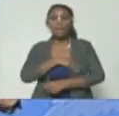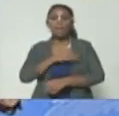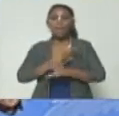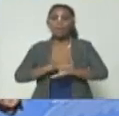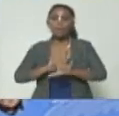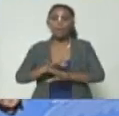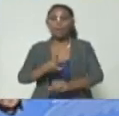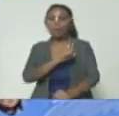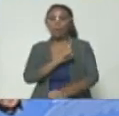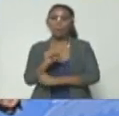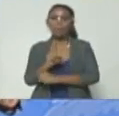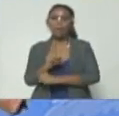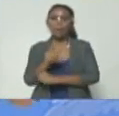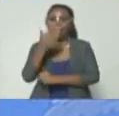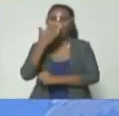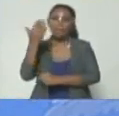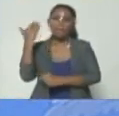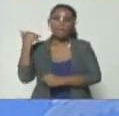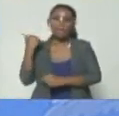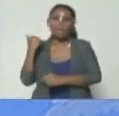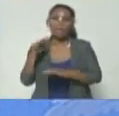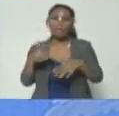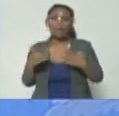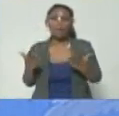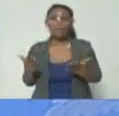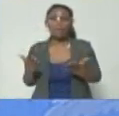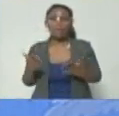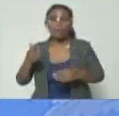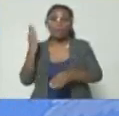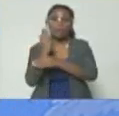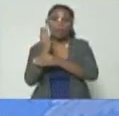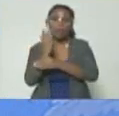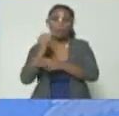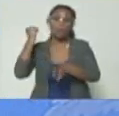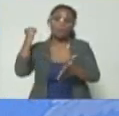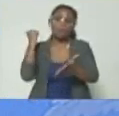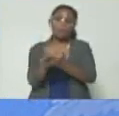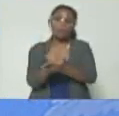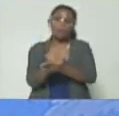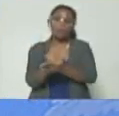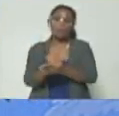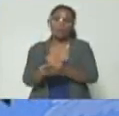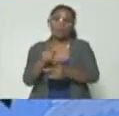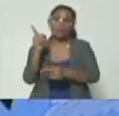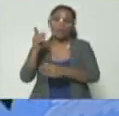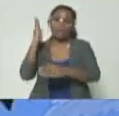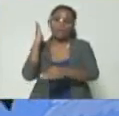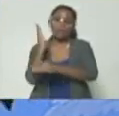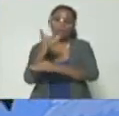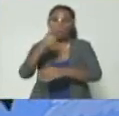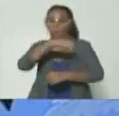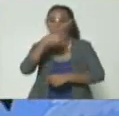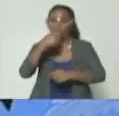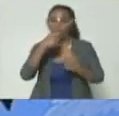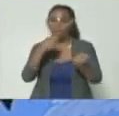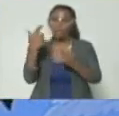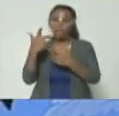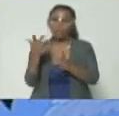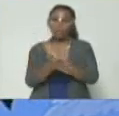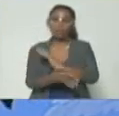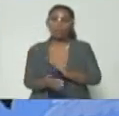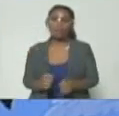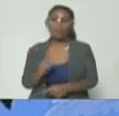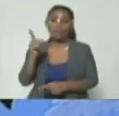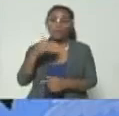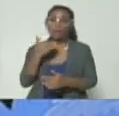cumplieron en el pasado cuando lo condenaron por homicidio cuando lo condenaron por narcotráfico y eso es algo a